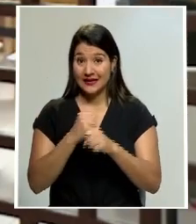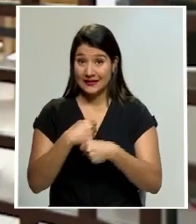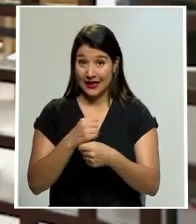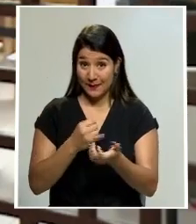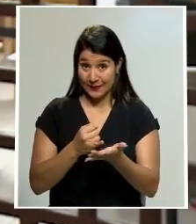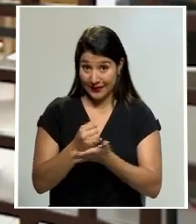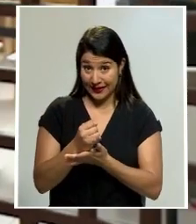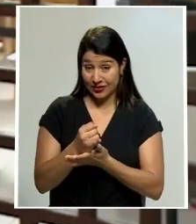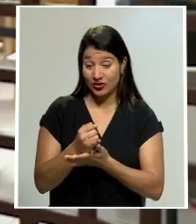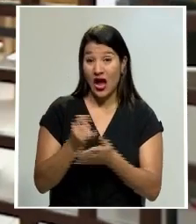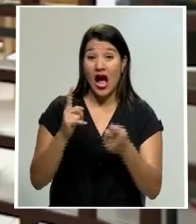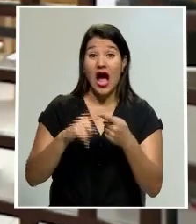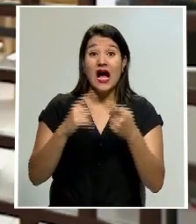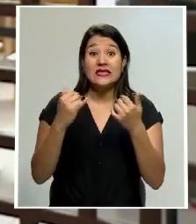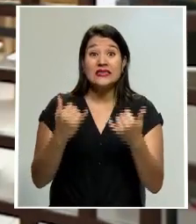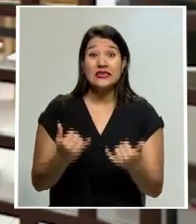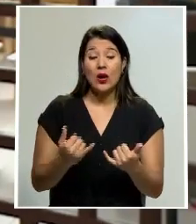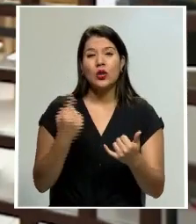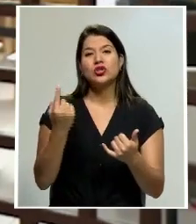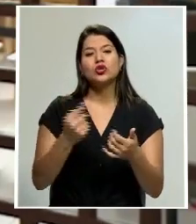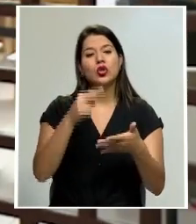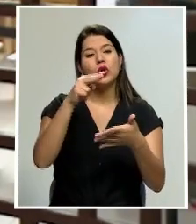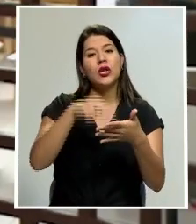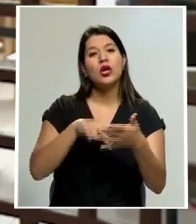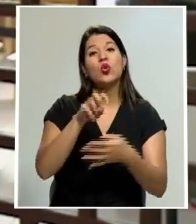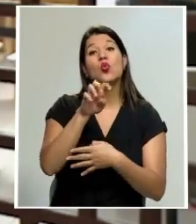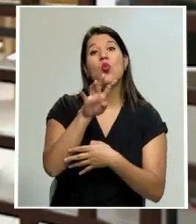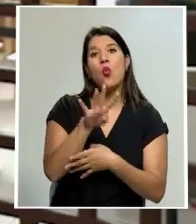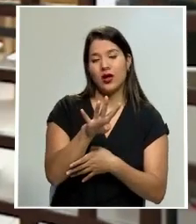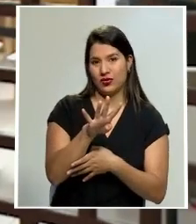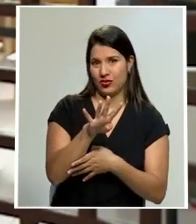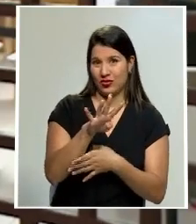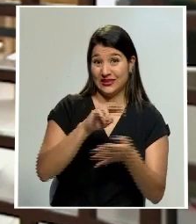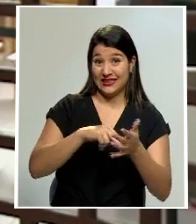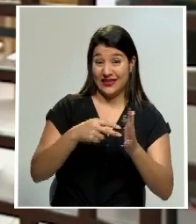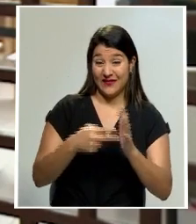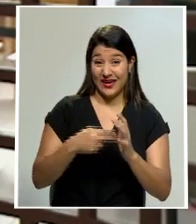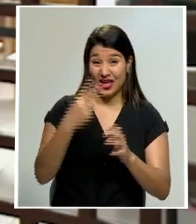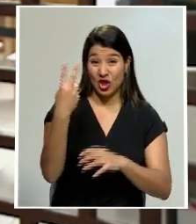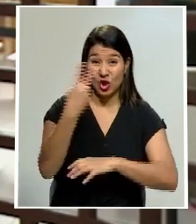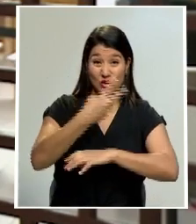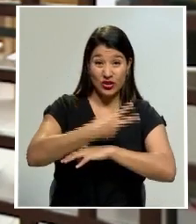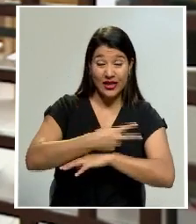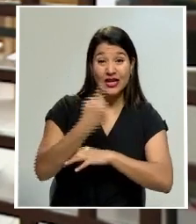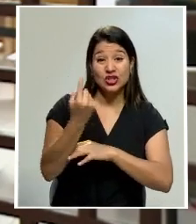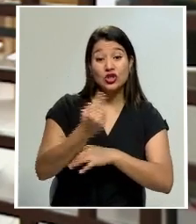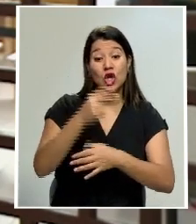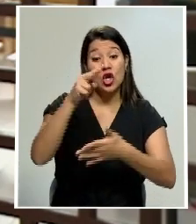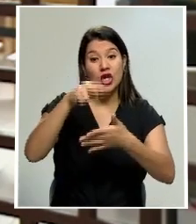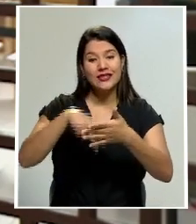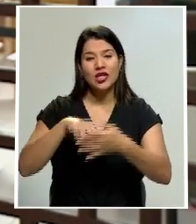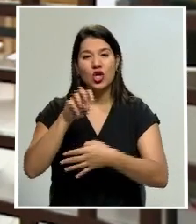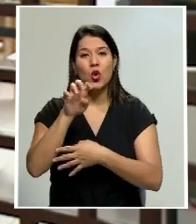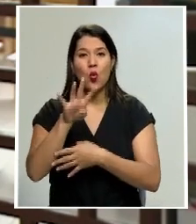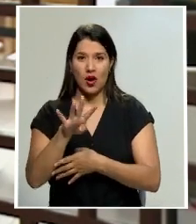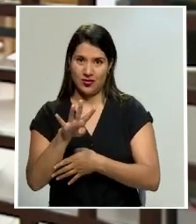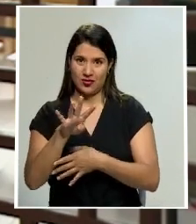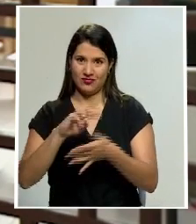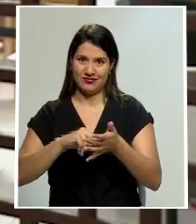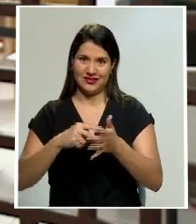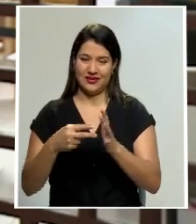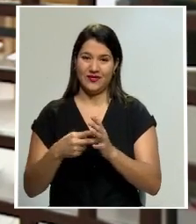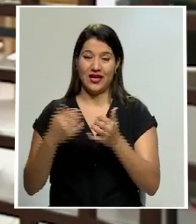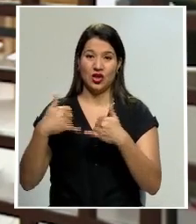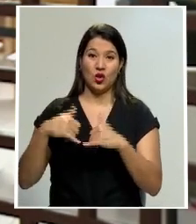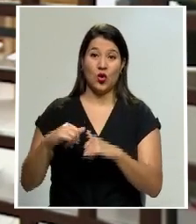van por el número 4, o sea, en dos días han avanzado en promedio dos puntos por día y se supone que la